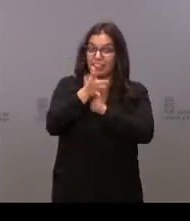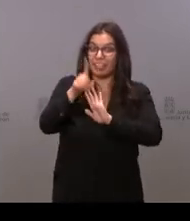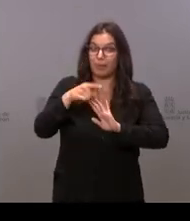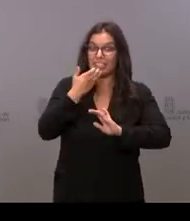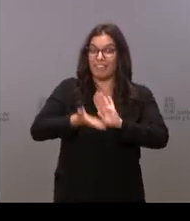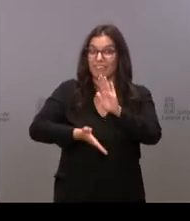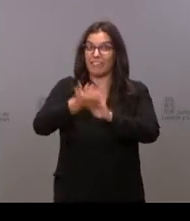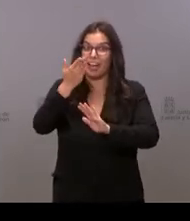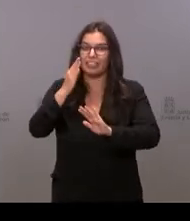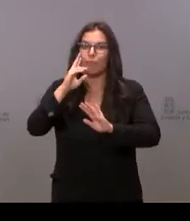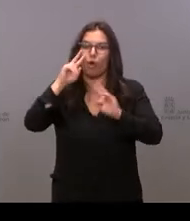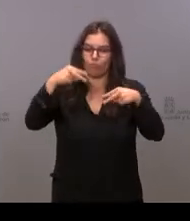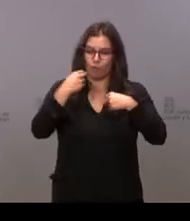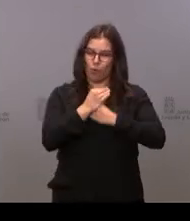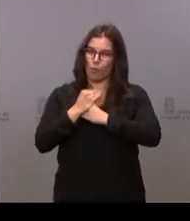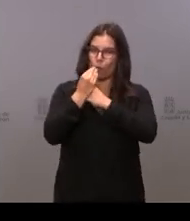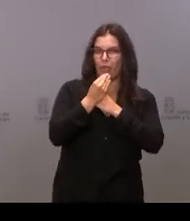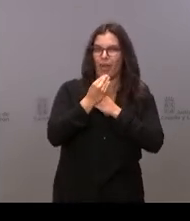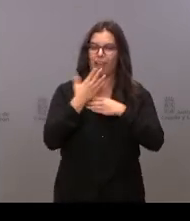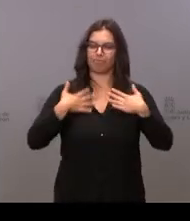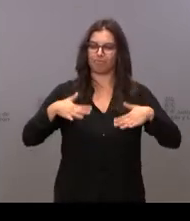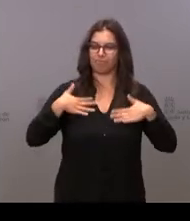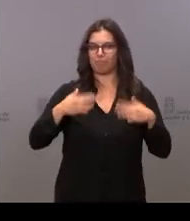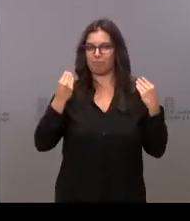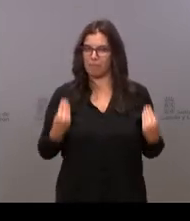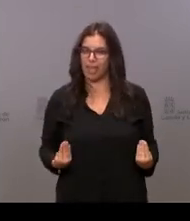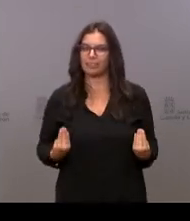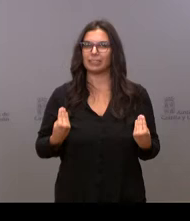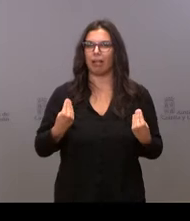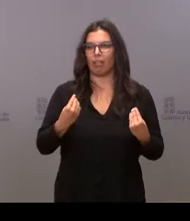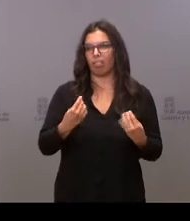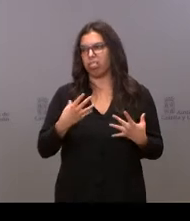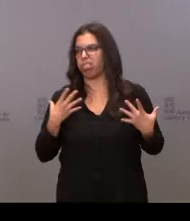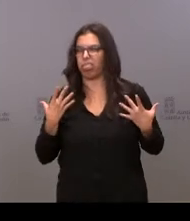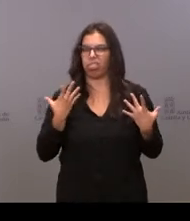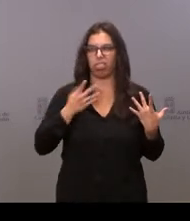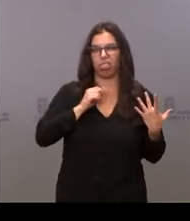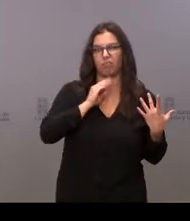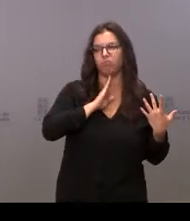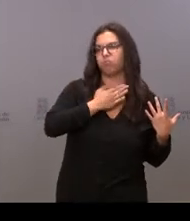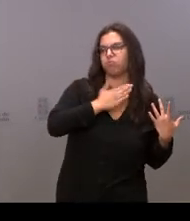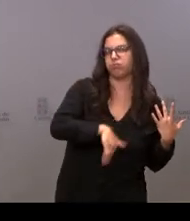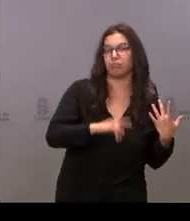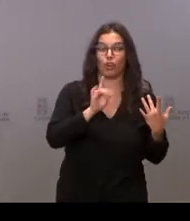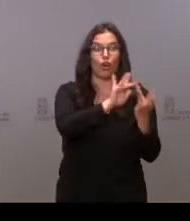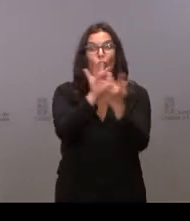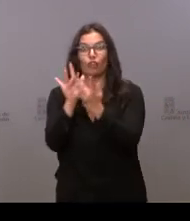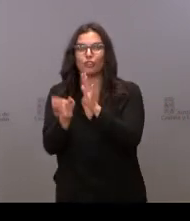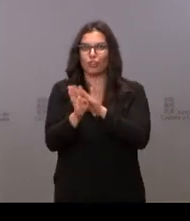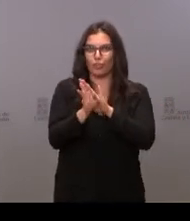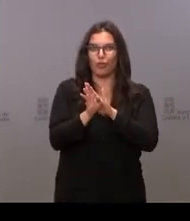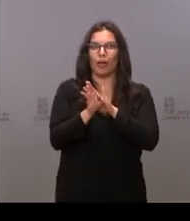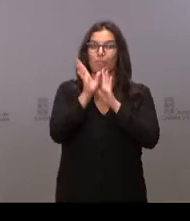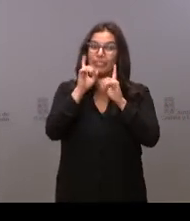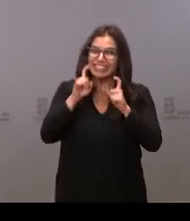de no abandonarte, de seguir, yo qué sé, teniendo contacto con la gente. Entonces,